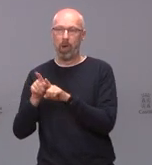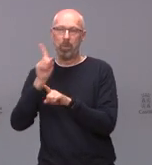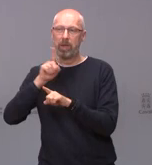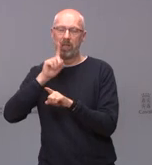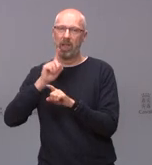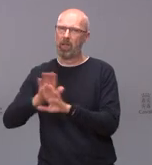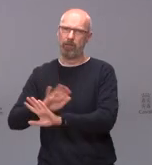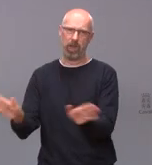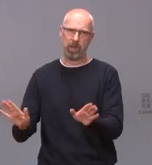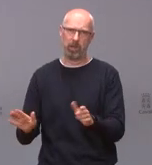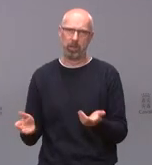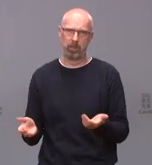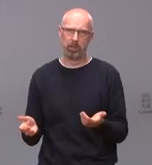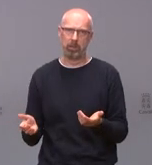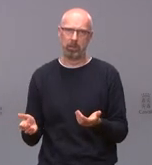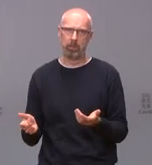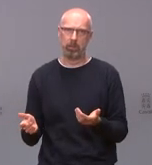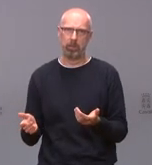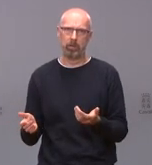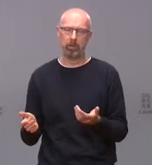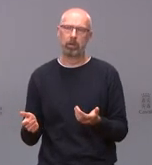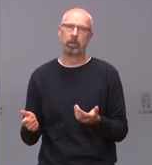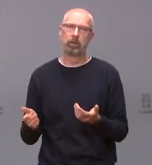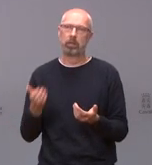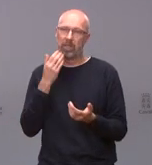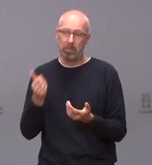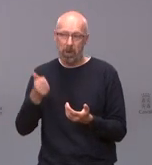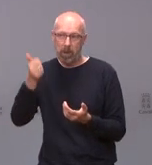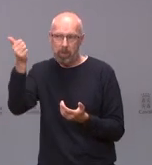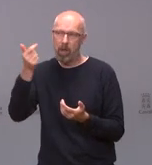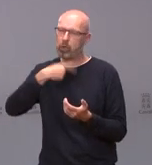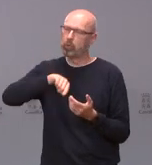no vaya a ser pues que nos veamos obligados a tomar otras medidas